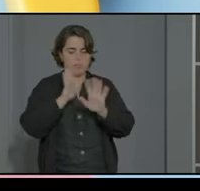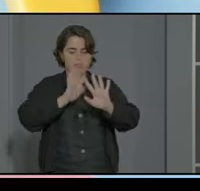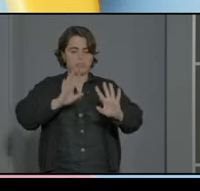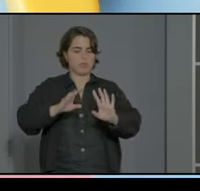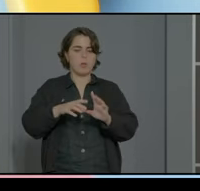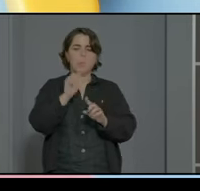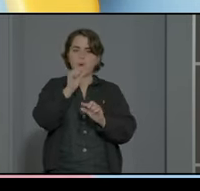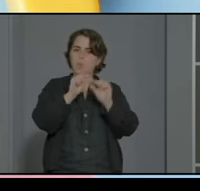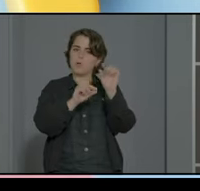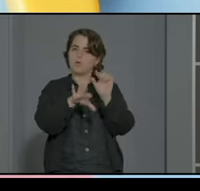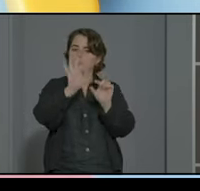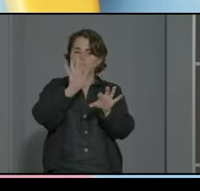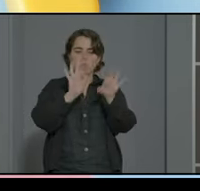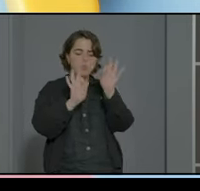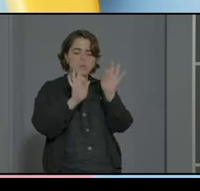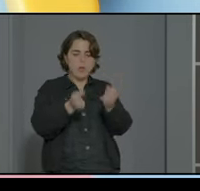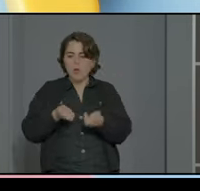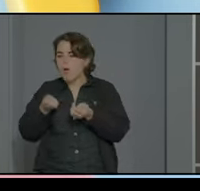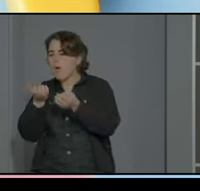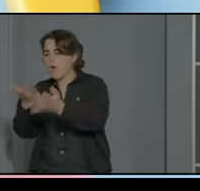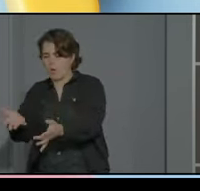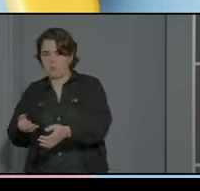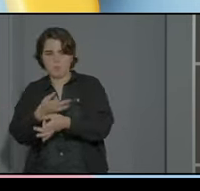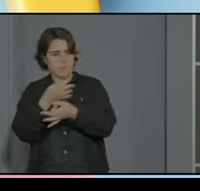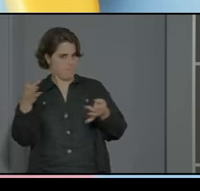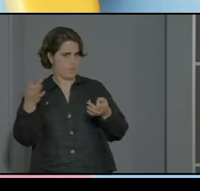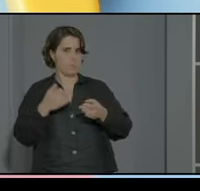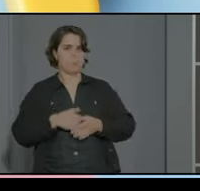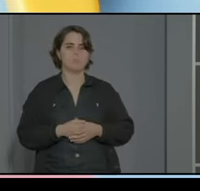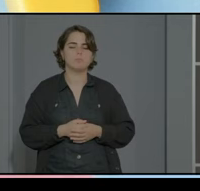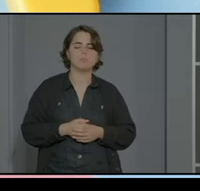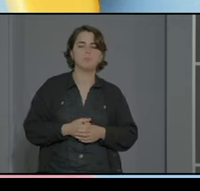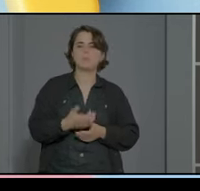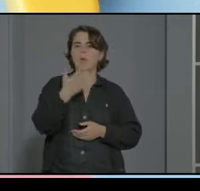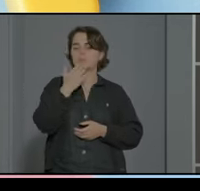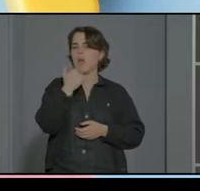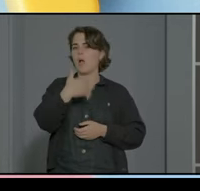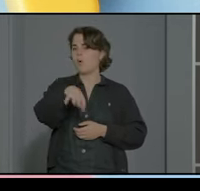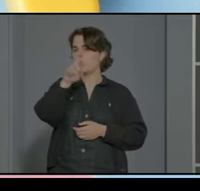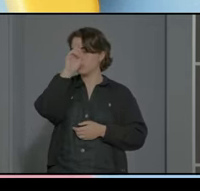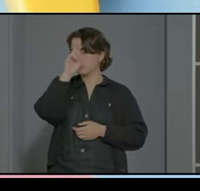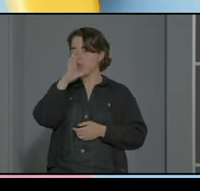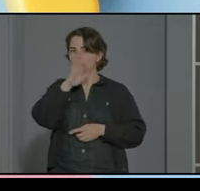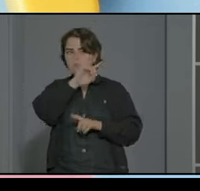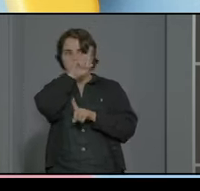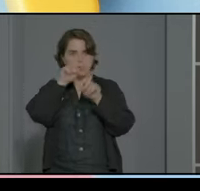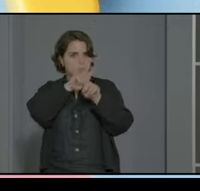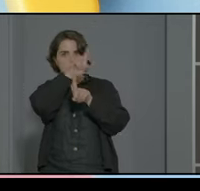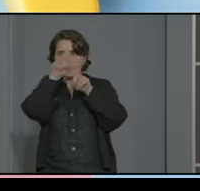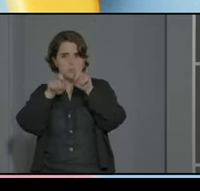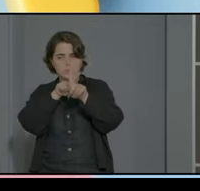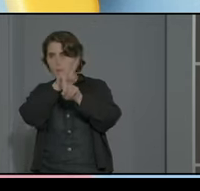selecto y eficaz digamos ¿no? y bueno si algo no sabemos porque nos hacen muchas preguntas muchas veces pues